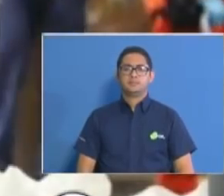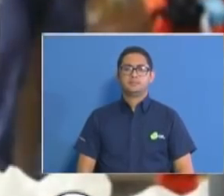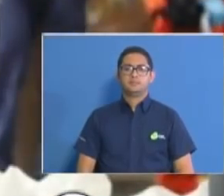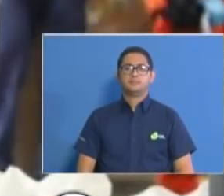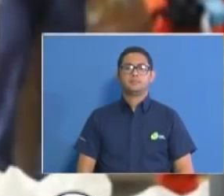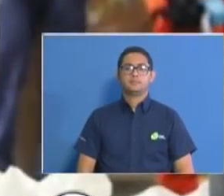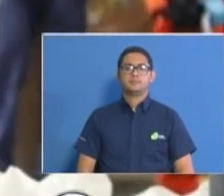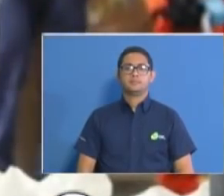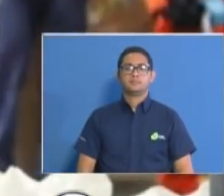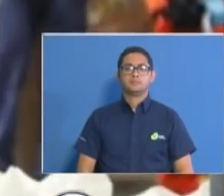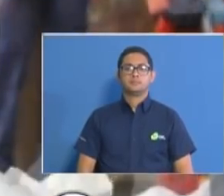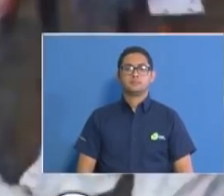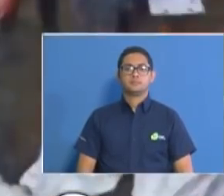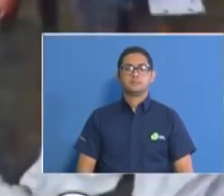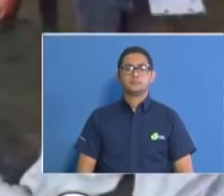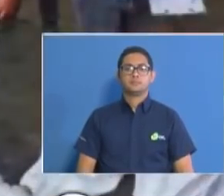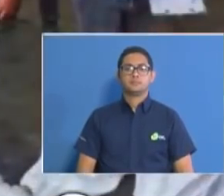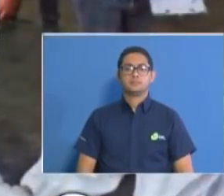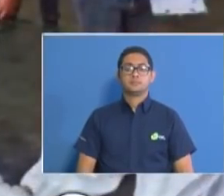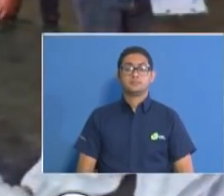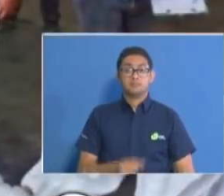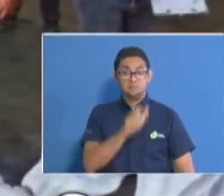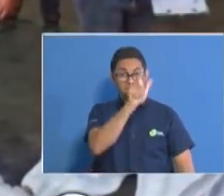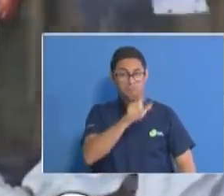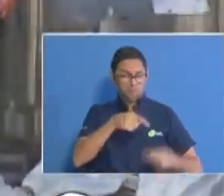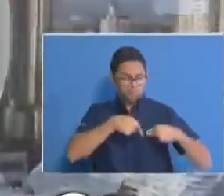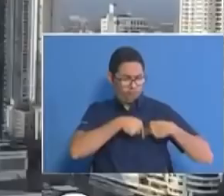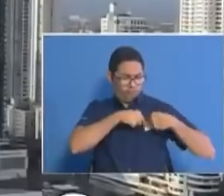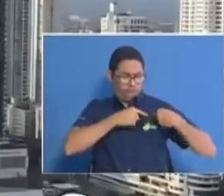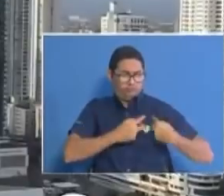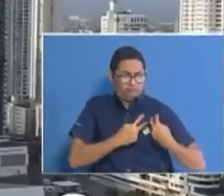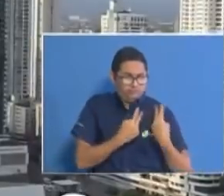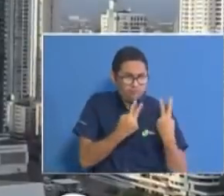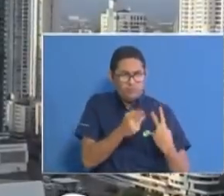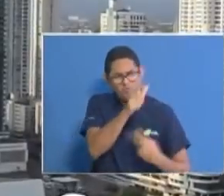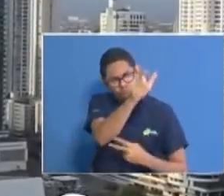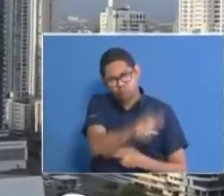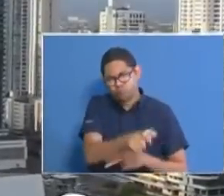No hay un corazón más grande que el de un voluntario.